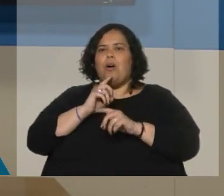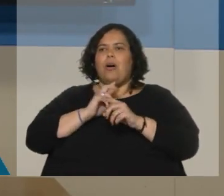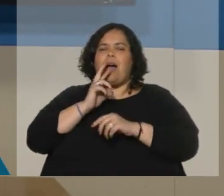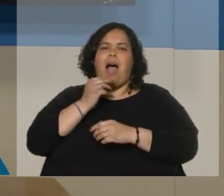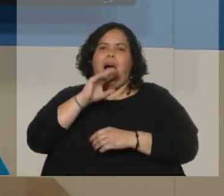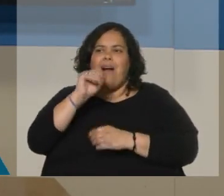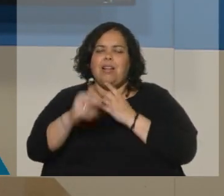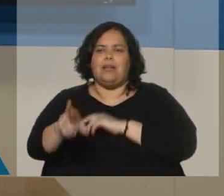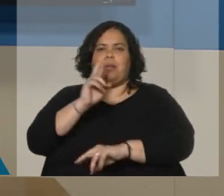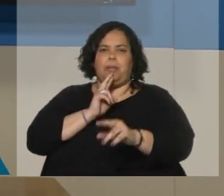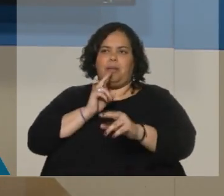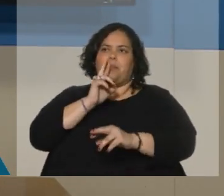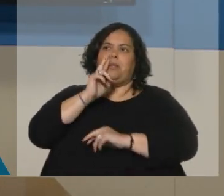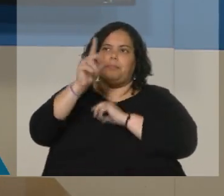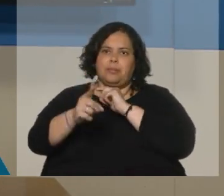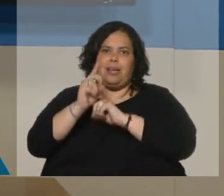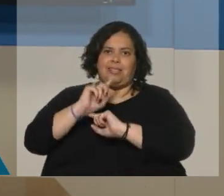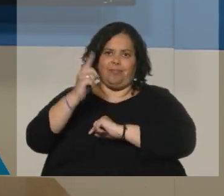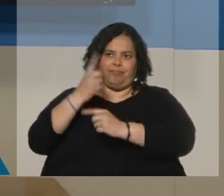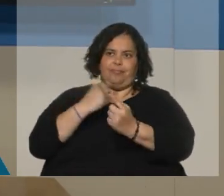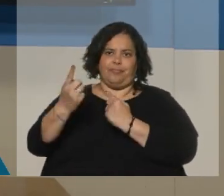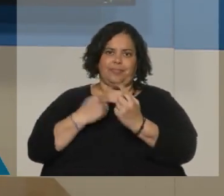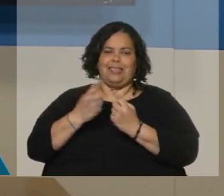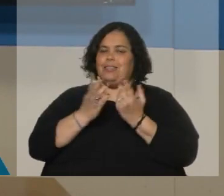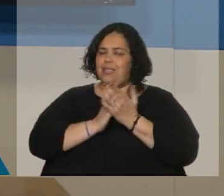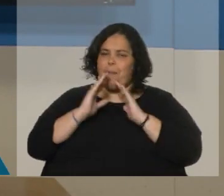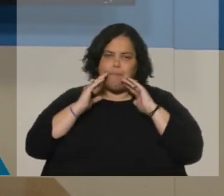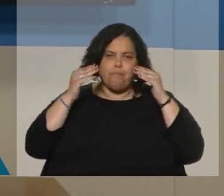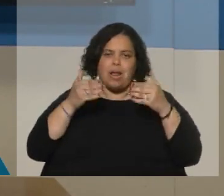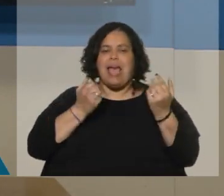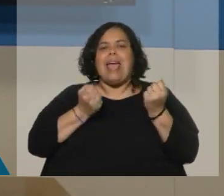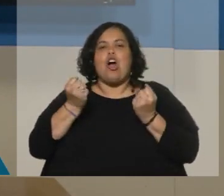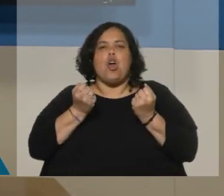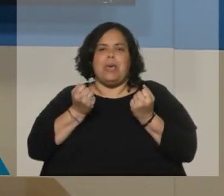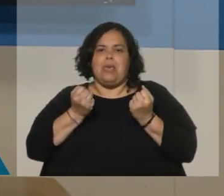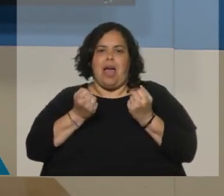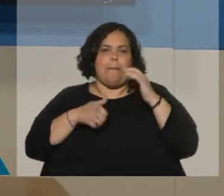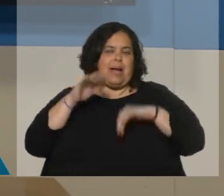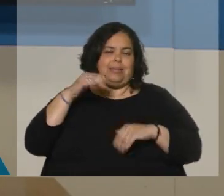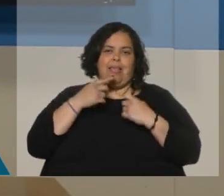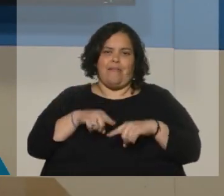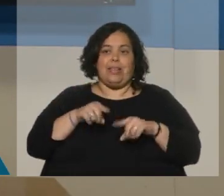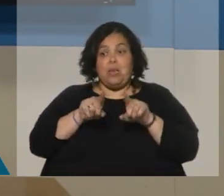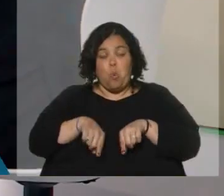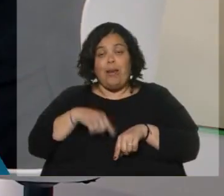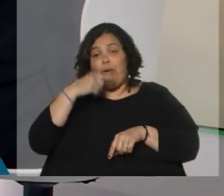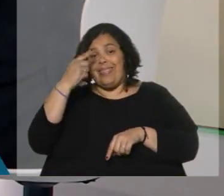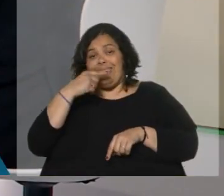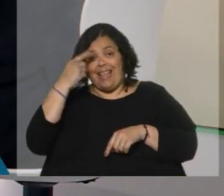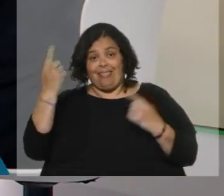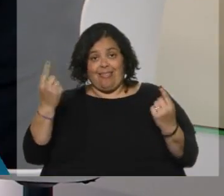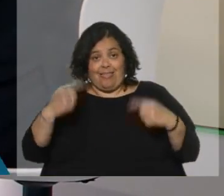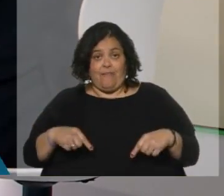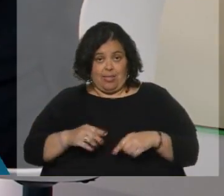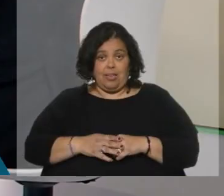momento en que hablaron de economía, lo cual pone a la economía en el centro del debate. Fue un debate muy interesante, ¿no? que es lógico, ¿no?